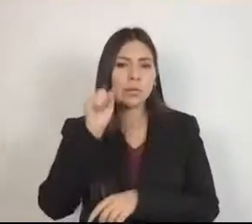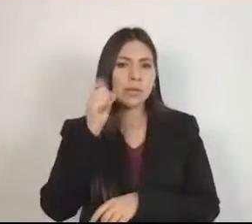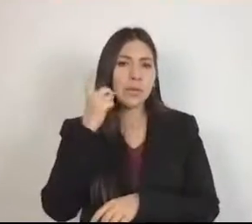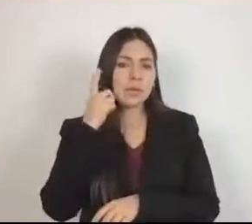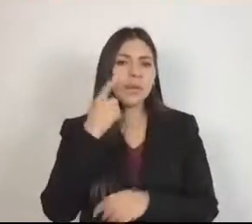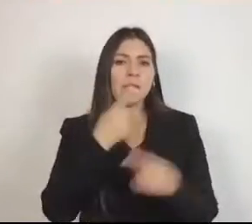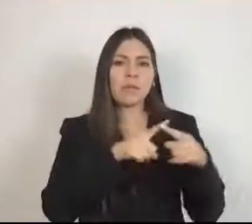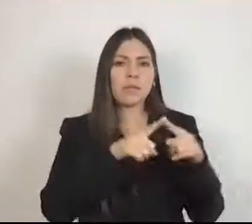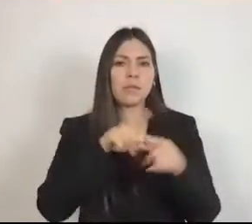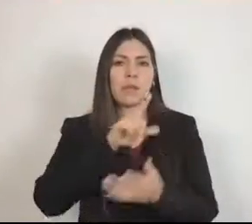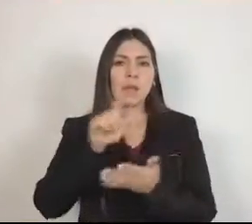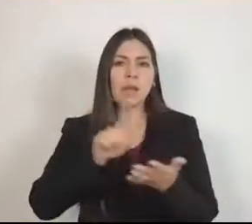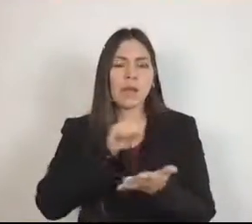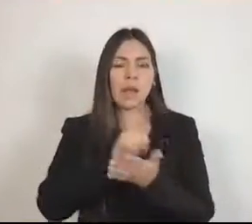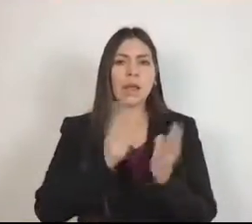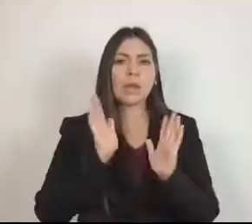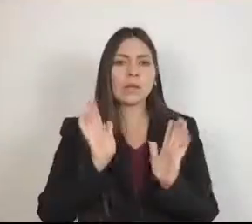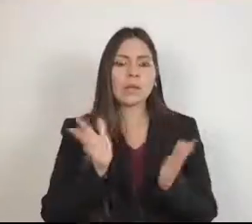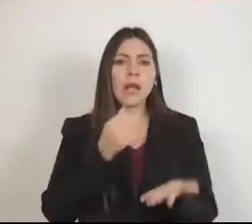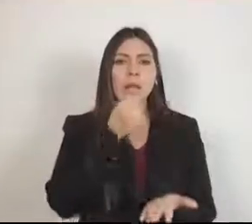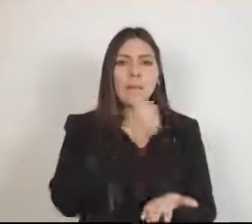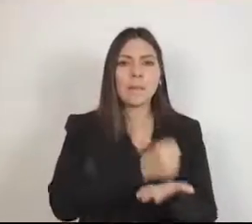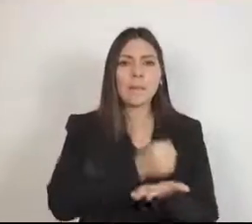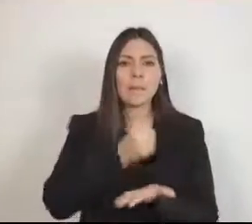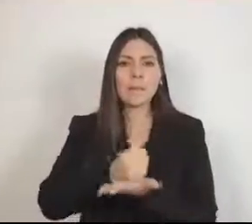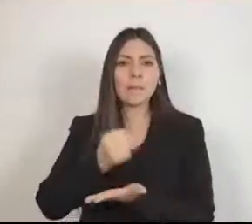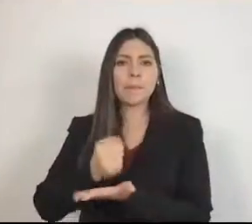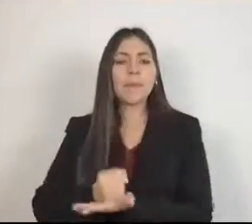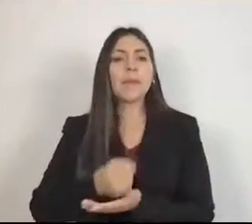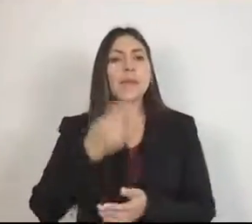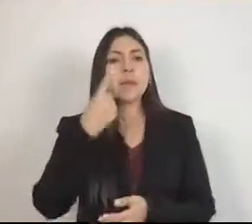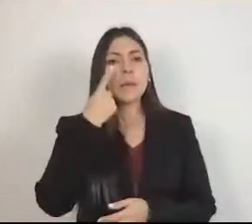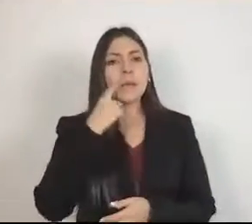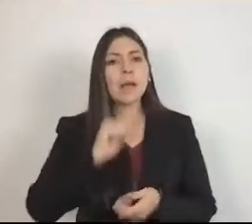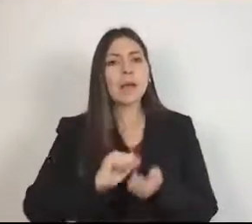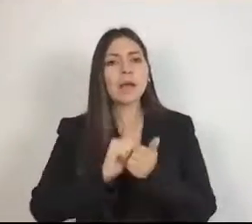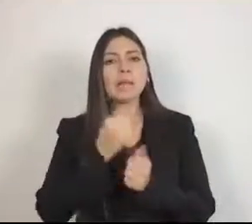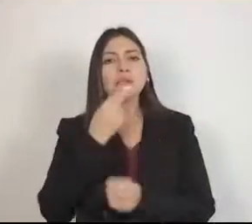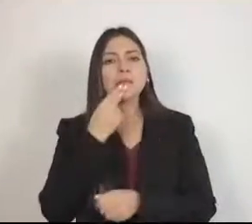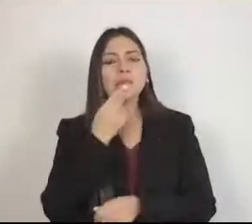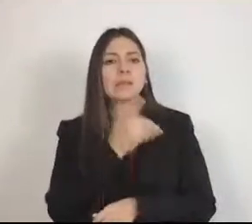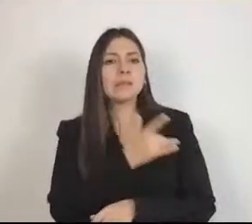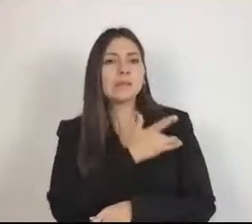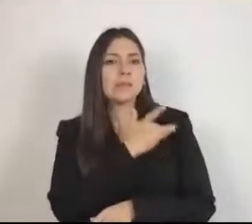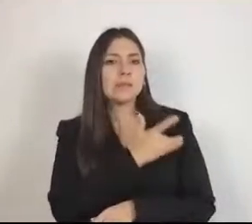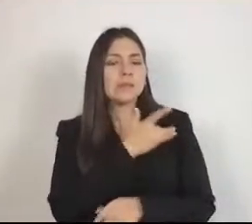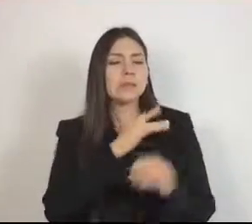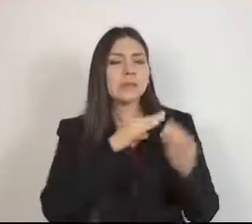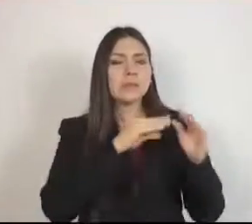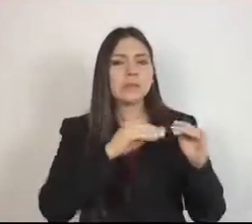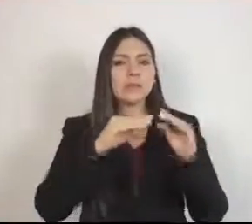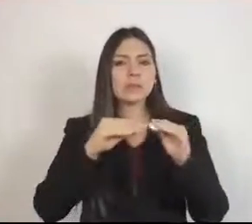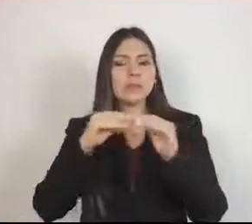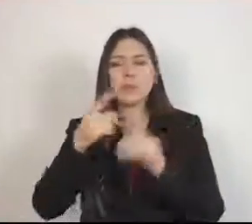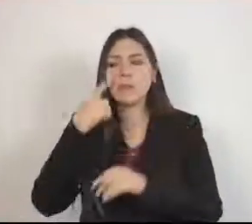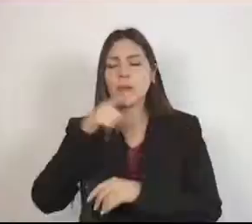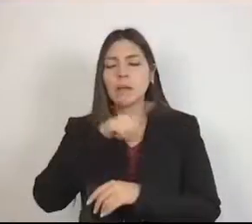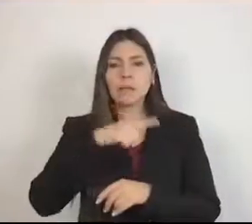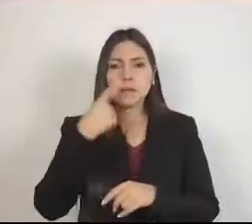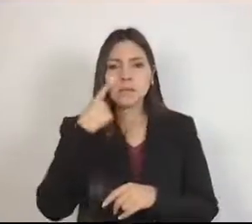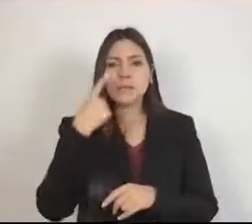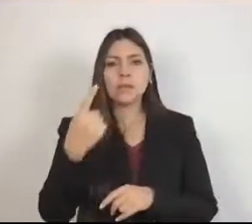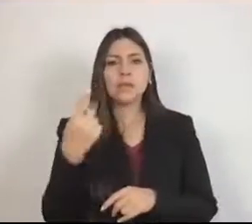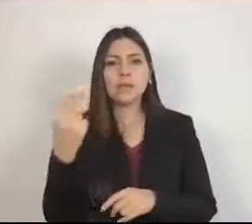tienen como fin sensibilizar, socializar y hacer visible la